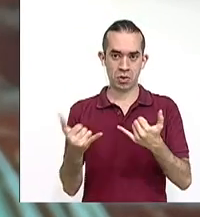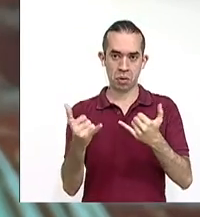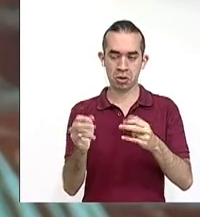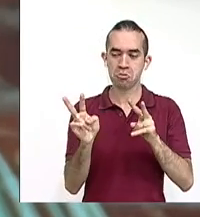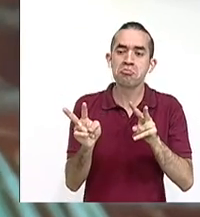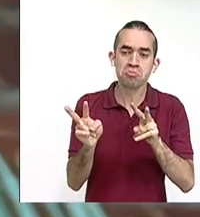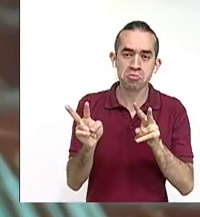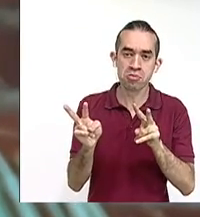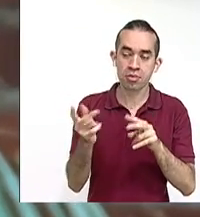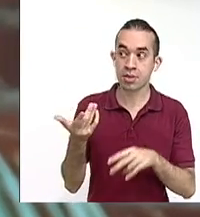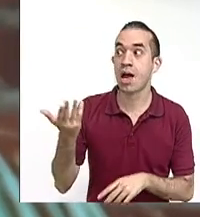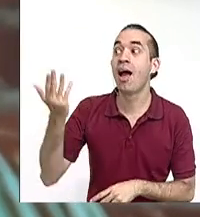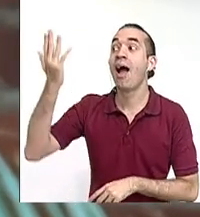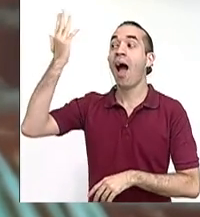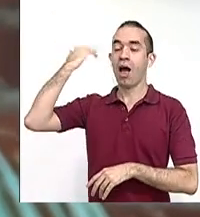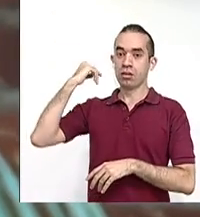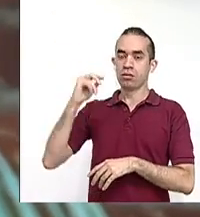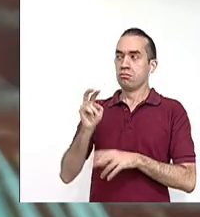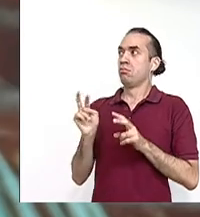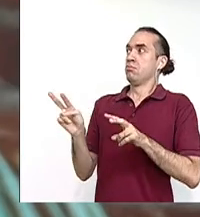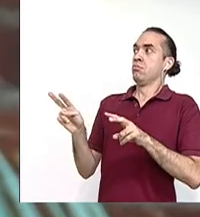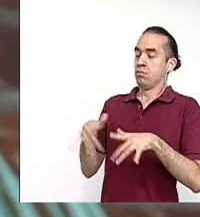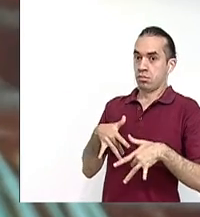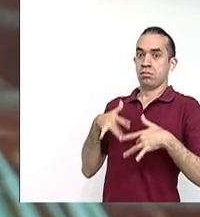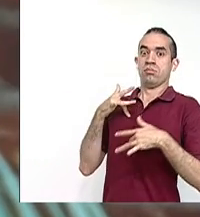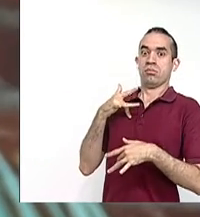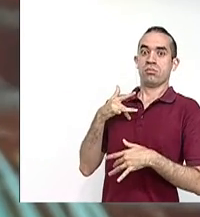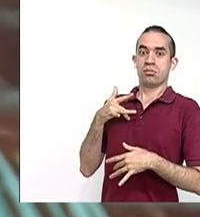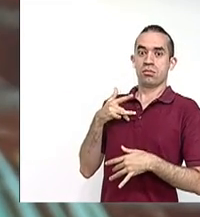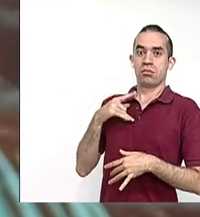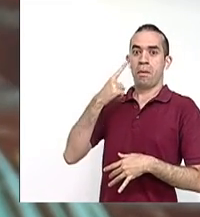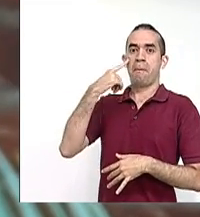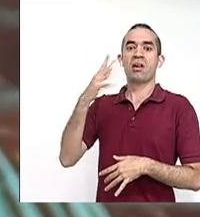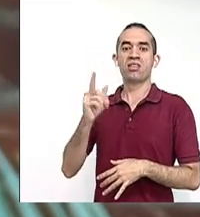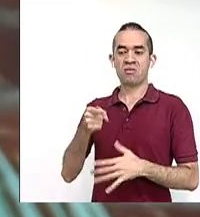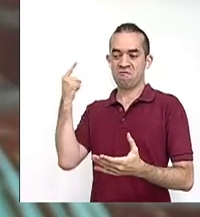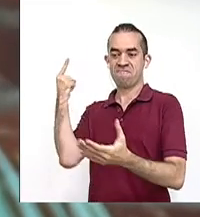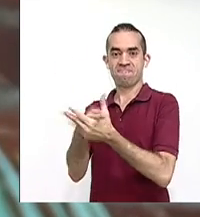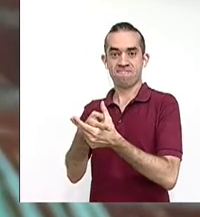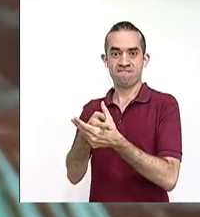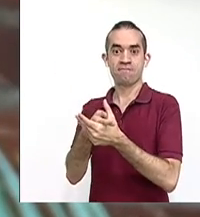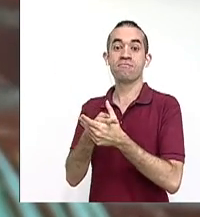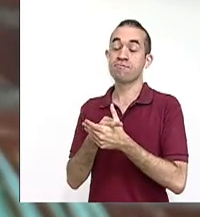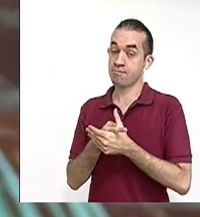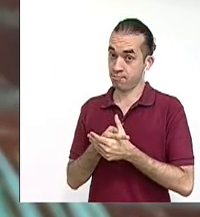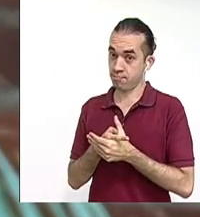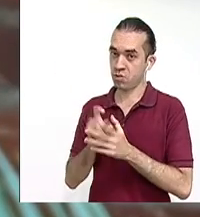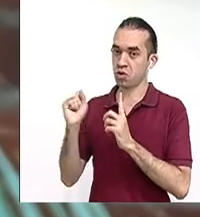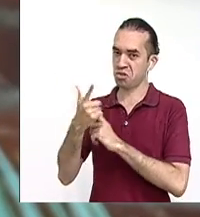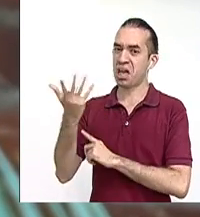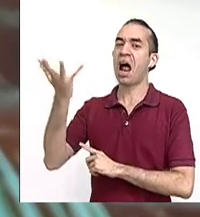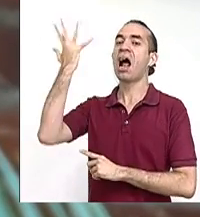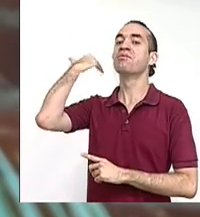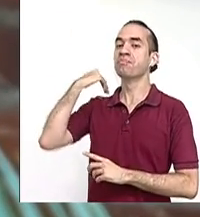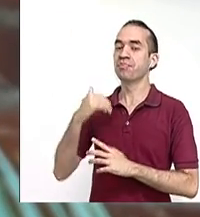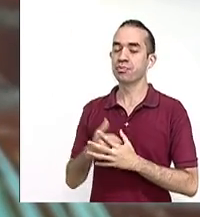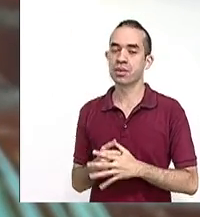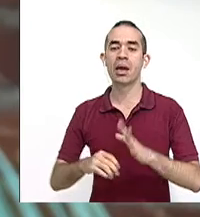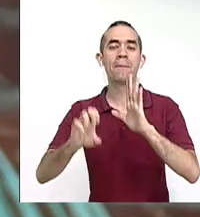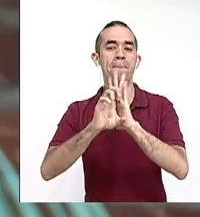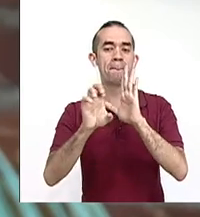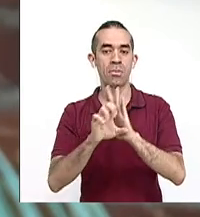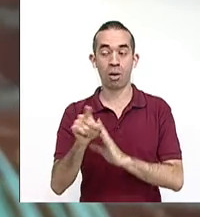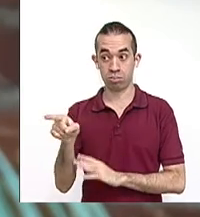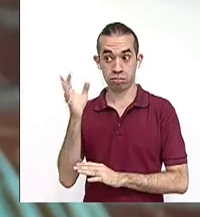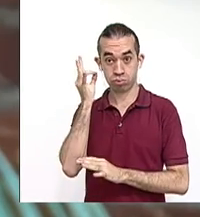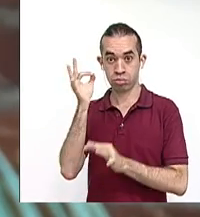transgresoras e incluso consideradas un poco agresoras para la sociedad. Por ejemplo, nos dice que ya es hora